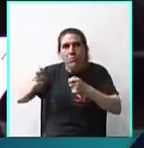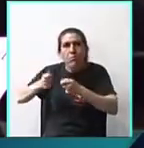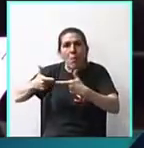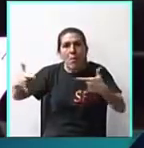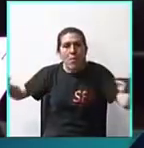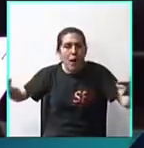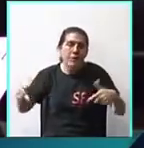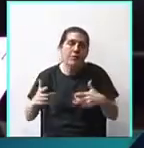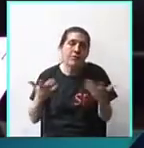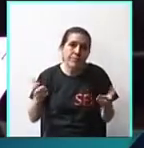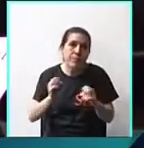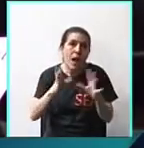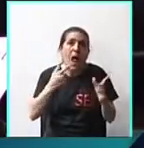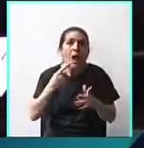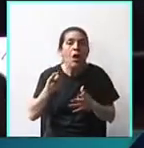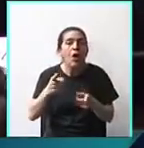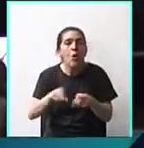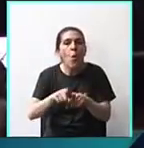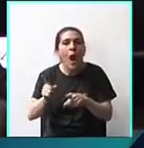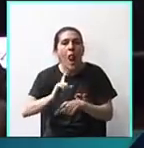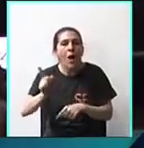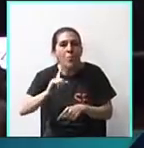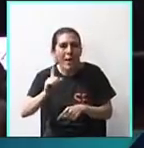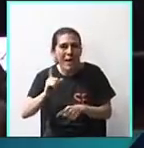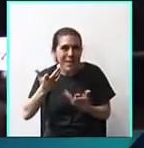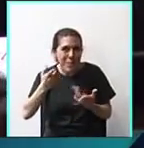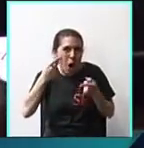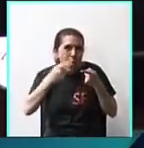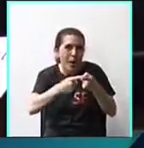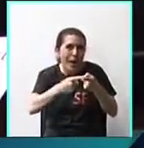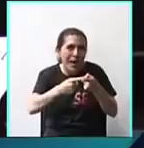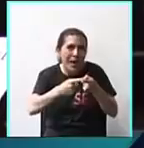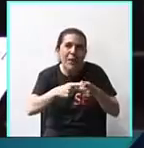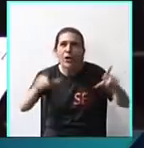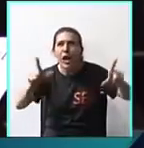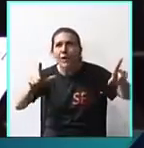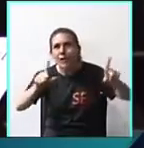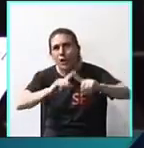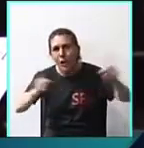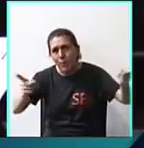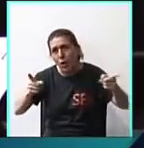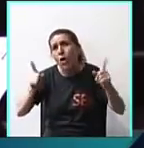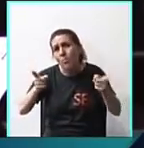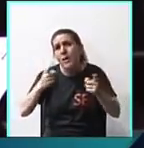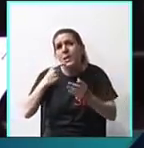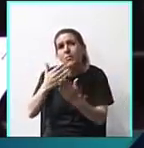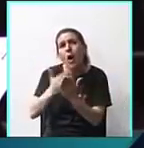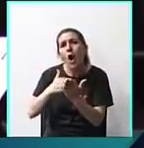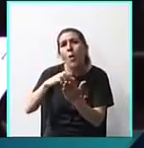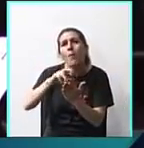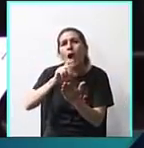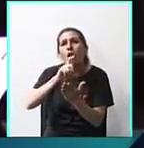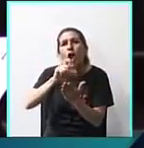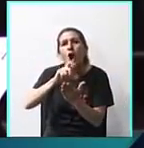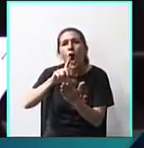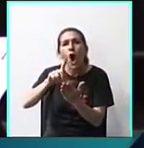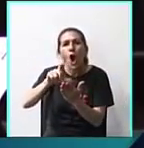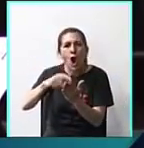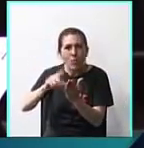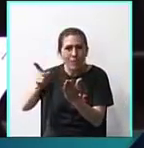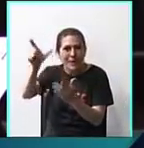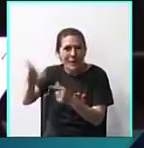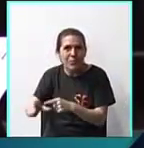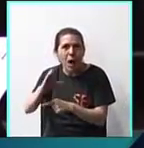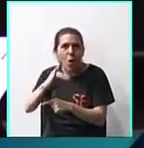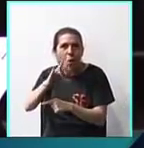Claro que no ponen el mismo interés, ni recorren los canales de televisión, como sí lo hacen con el protocolo de Bullrich, para hablar,